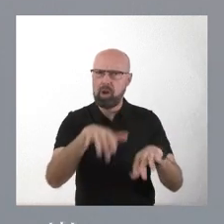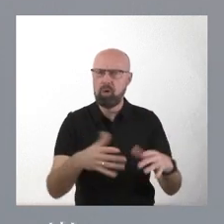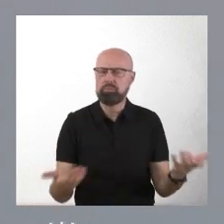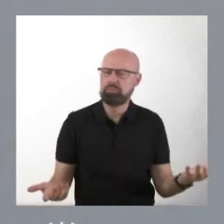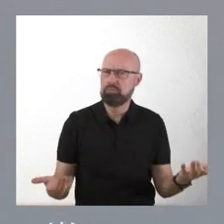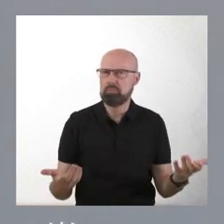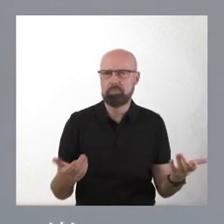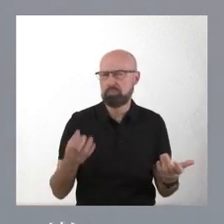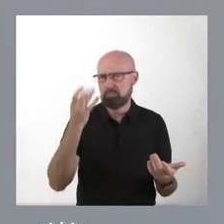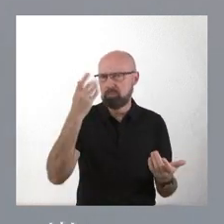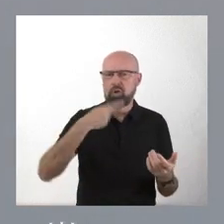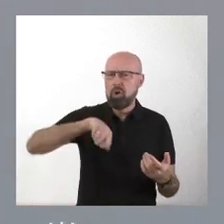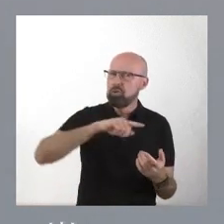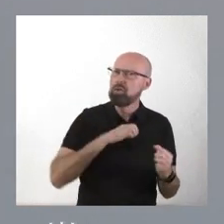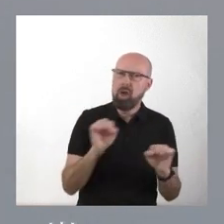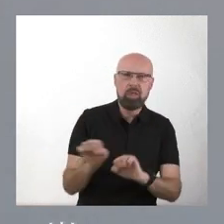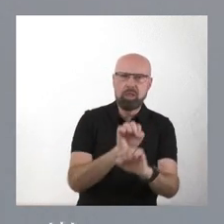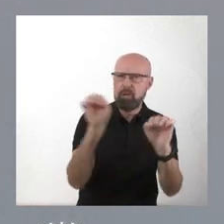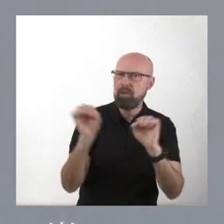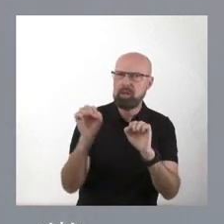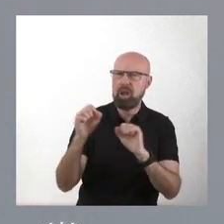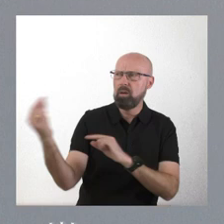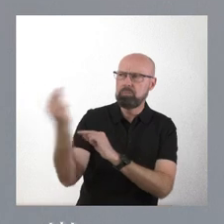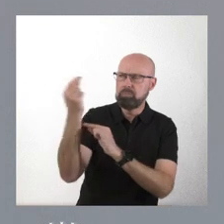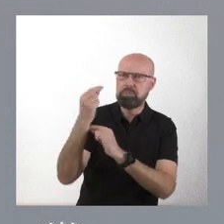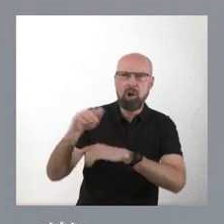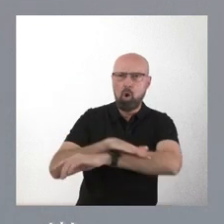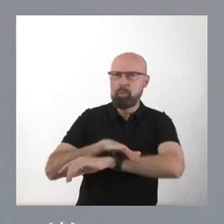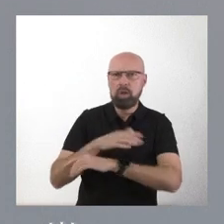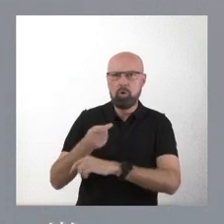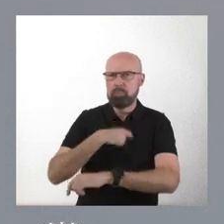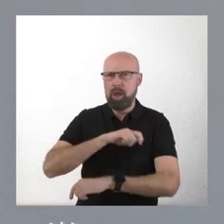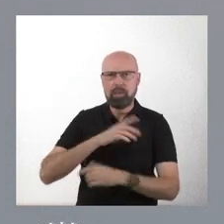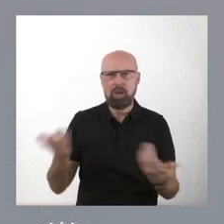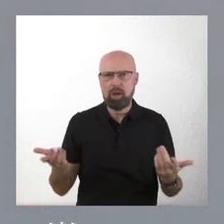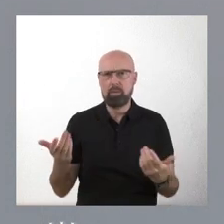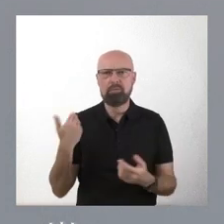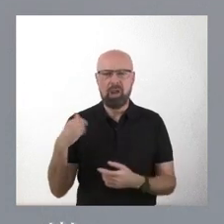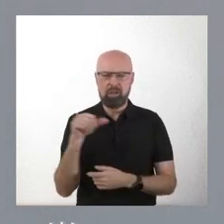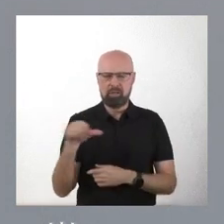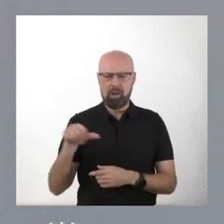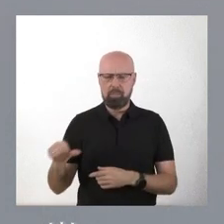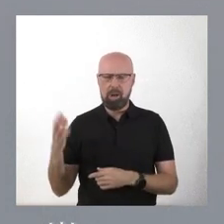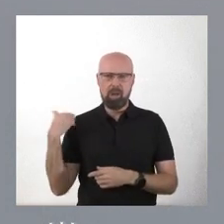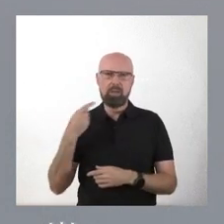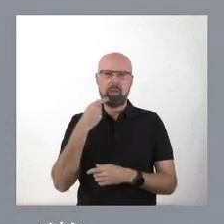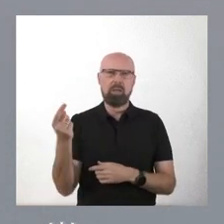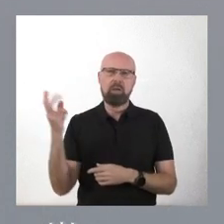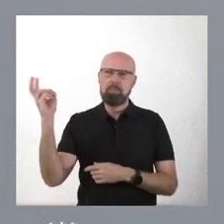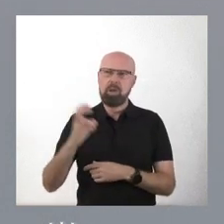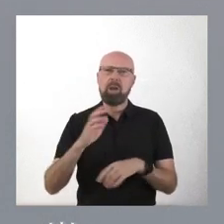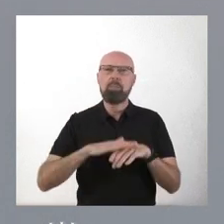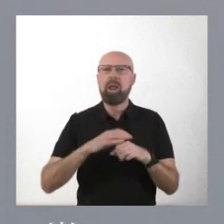esta tierra de los ataques de personas del Gobierno de España. Hace unas semanas hablábamos de que venían haciendo teletrabajo a Castilla y León. Hoy